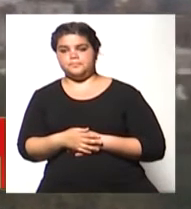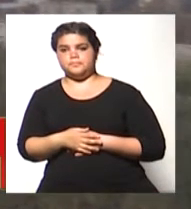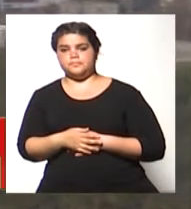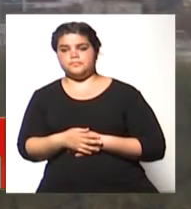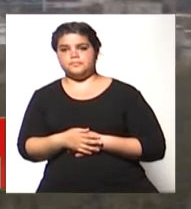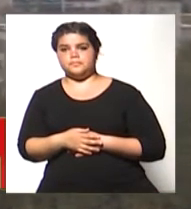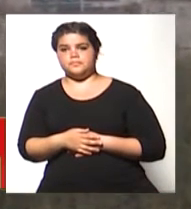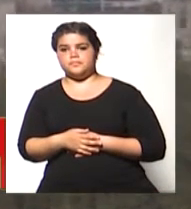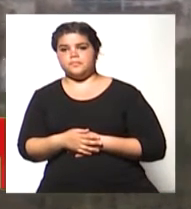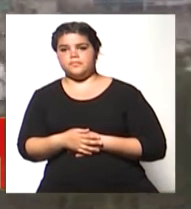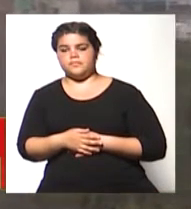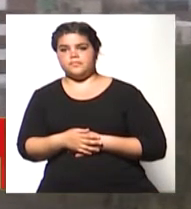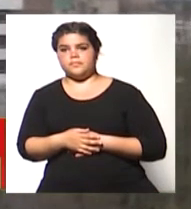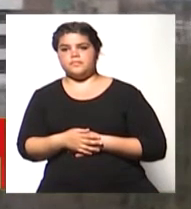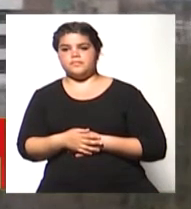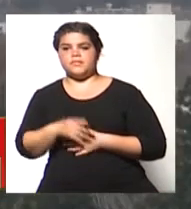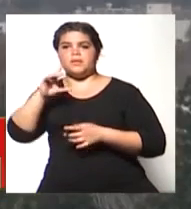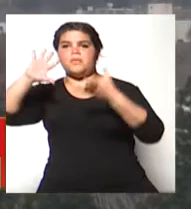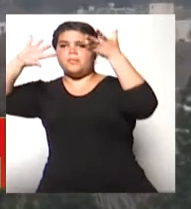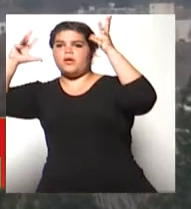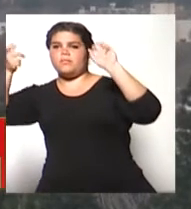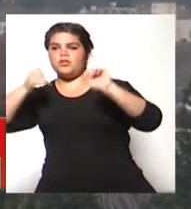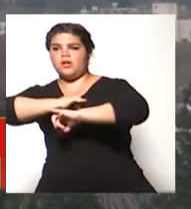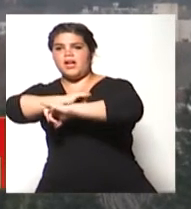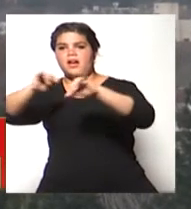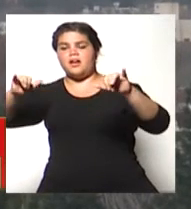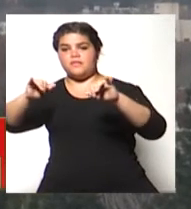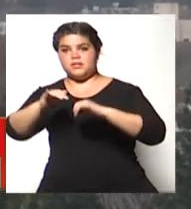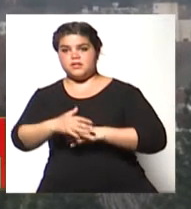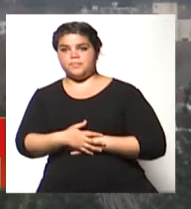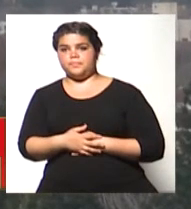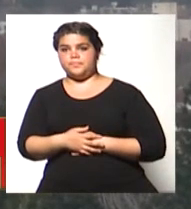con respecto a lo que informa el Servicio Meteorológico y la OVN,